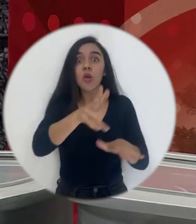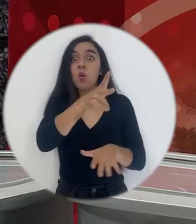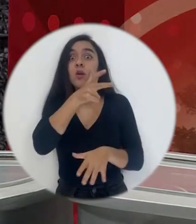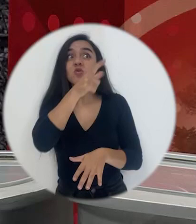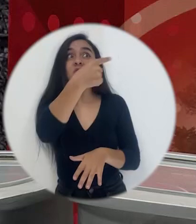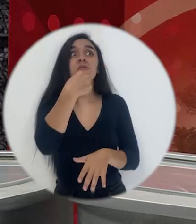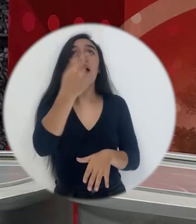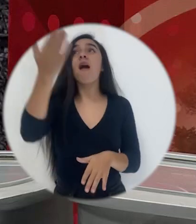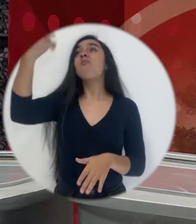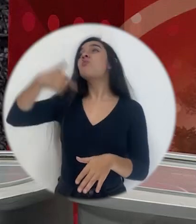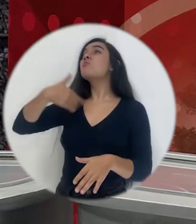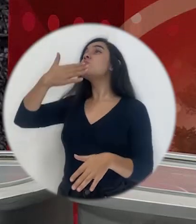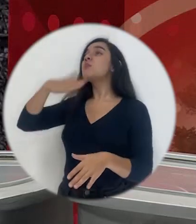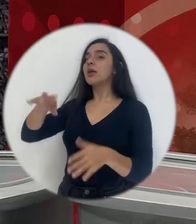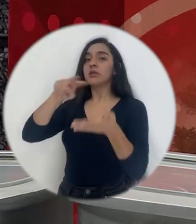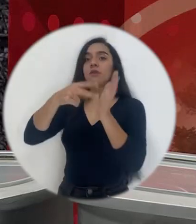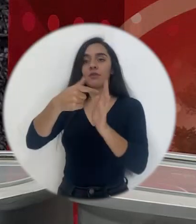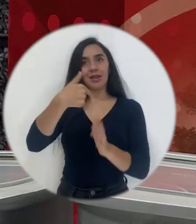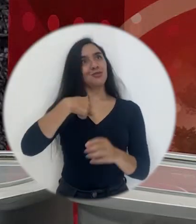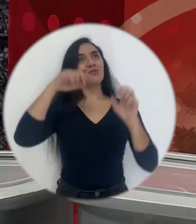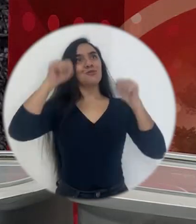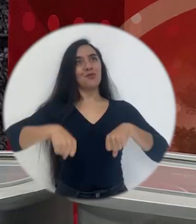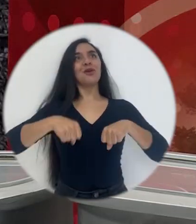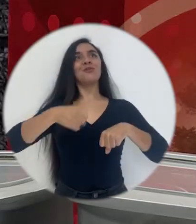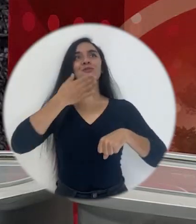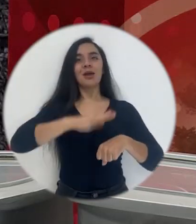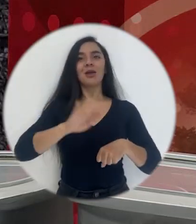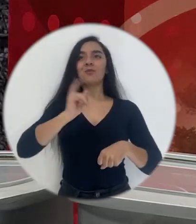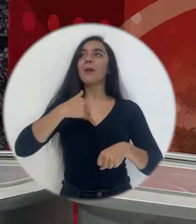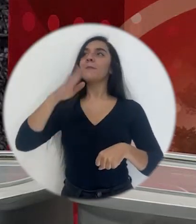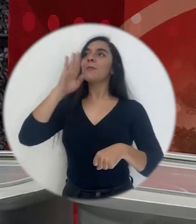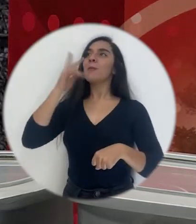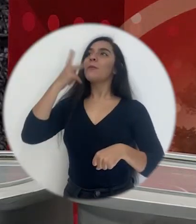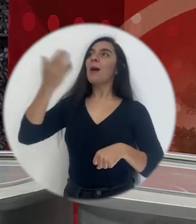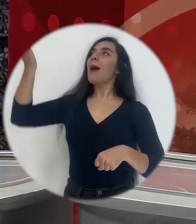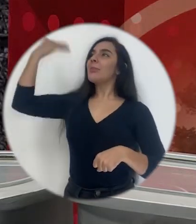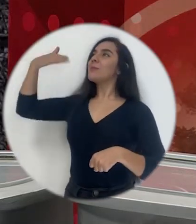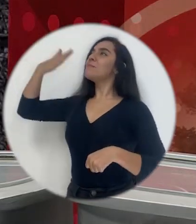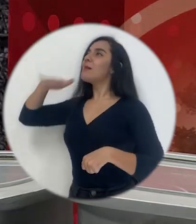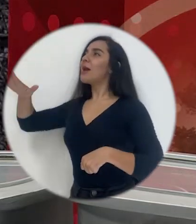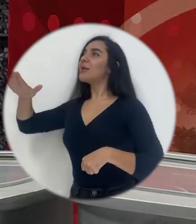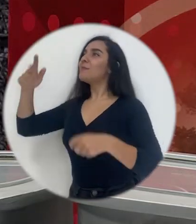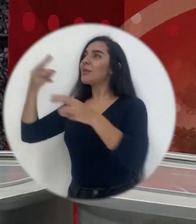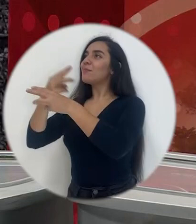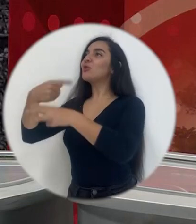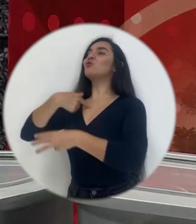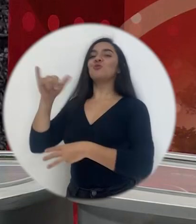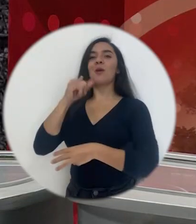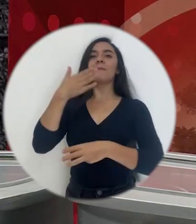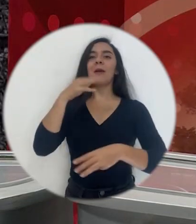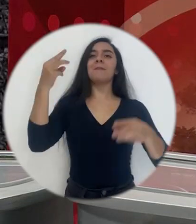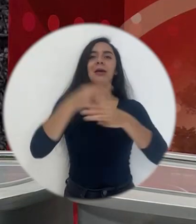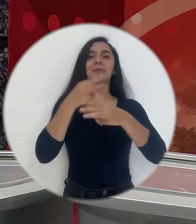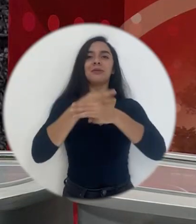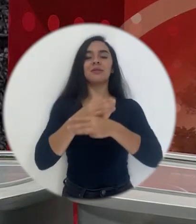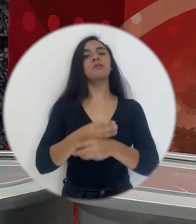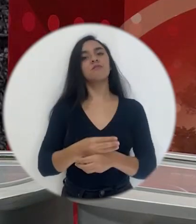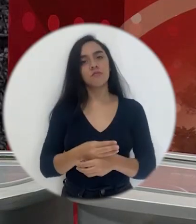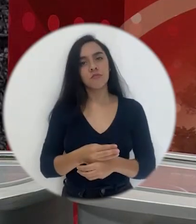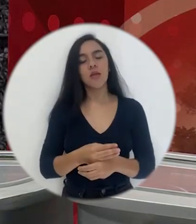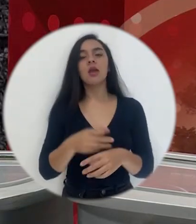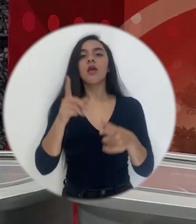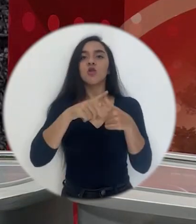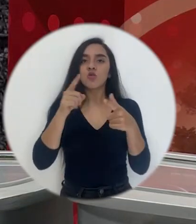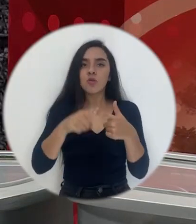de comentarios él va a tener permiso de ser malo en matemática porque mami siempre fue malo papi siempre fue malo en matemática entonces es